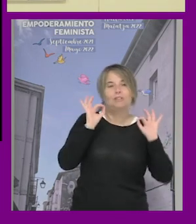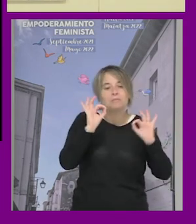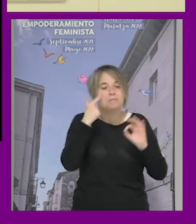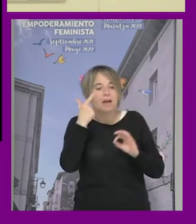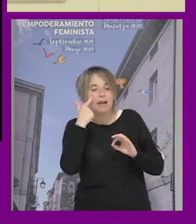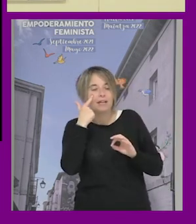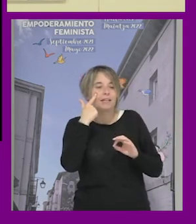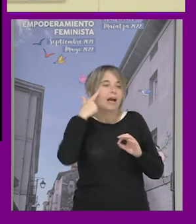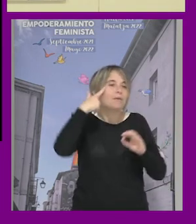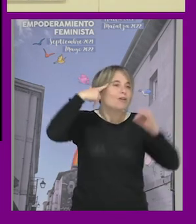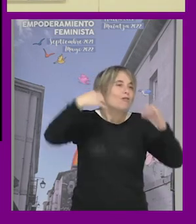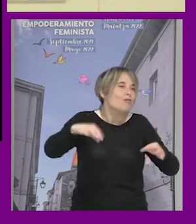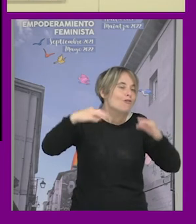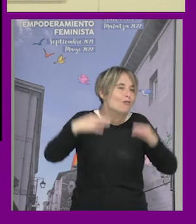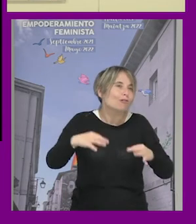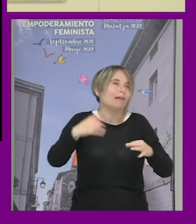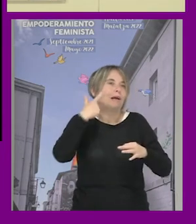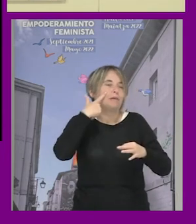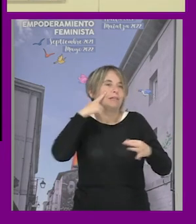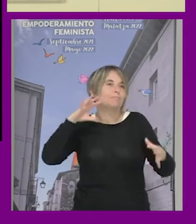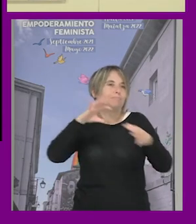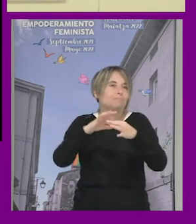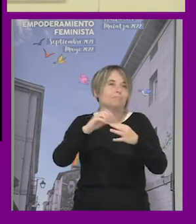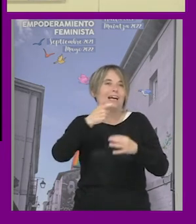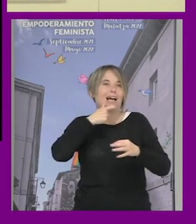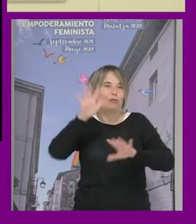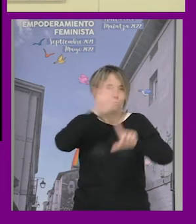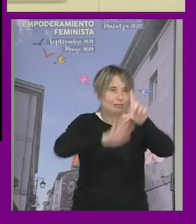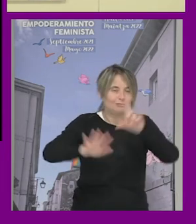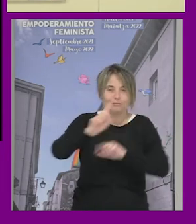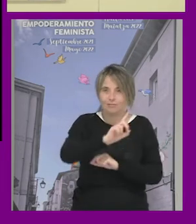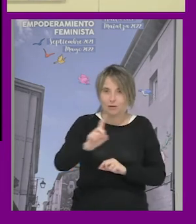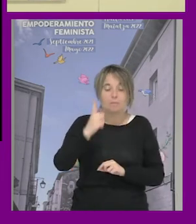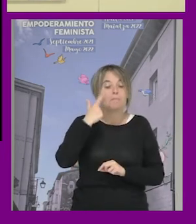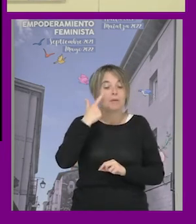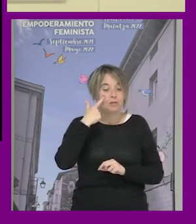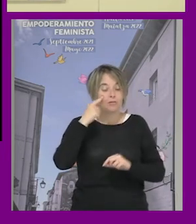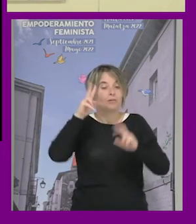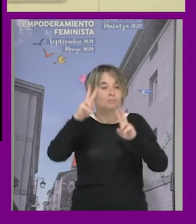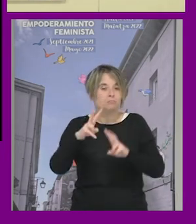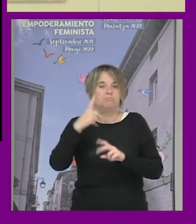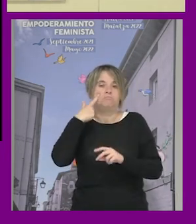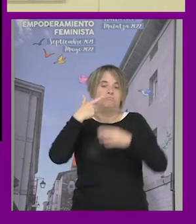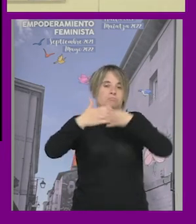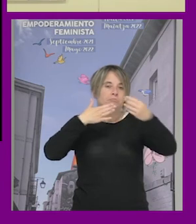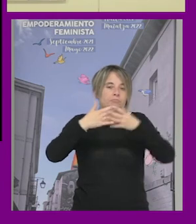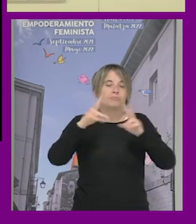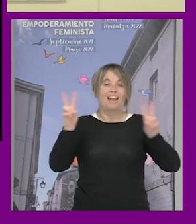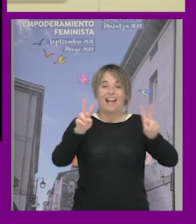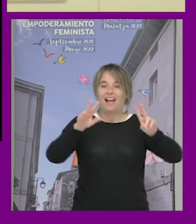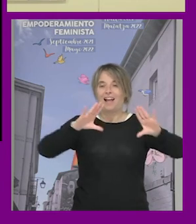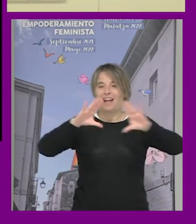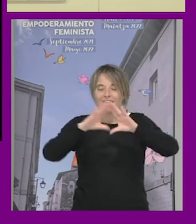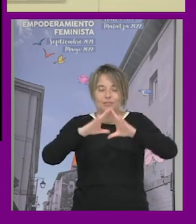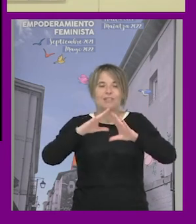fijándonos en en la lógica anglosajona ¿no? en cualquier caso la contribución de estas activistas como